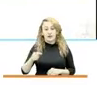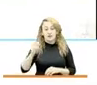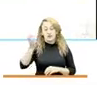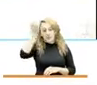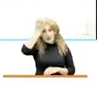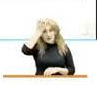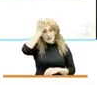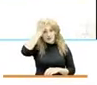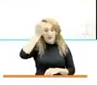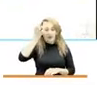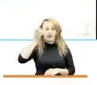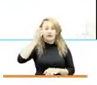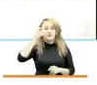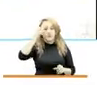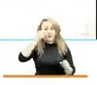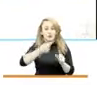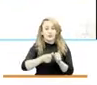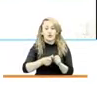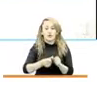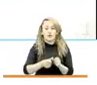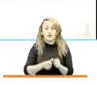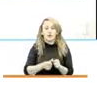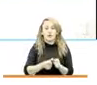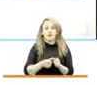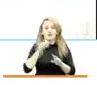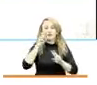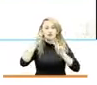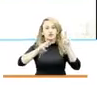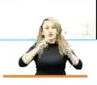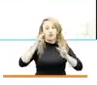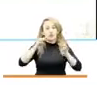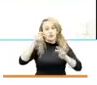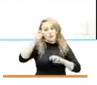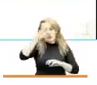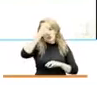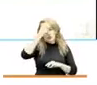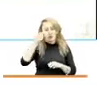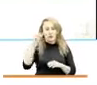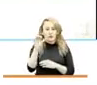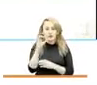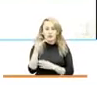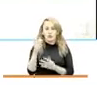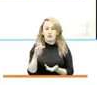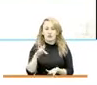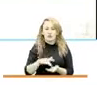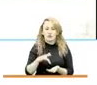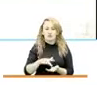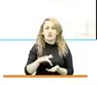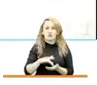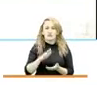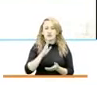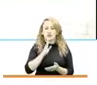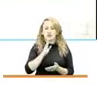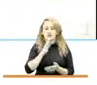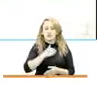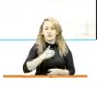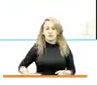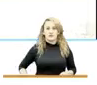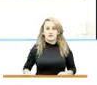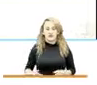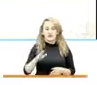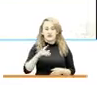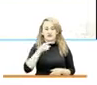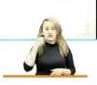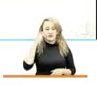piedra de memoria del Museo de Memoria de Colombia que tuvo, contó con la participación del señor presidente de la República,